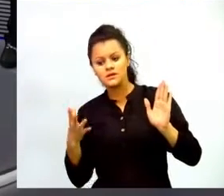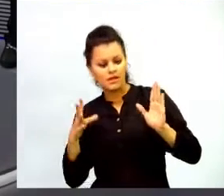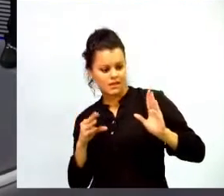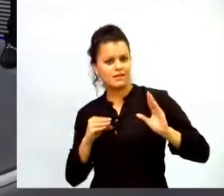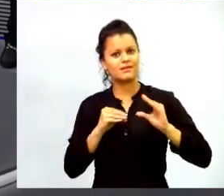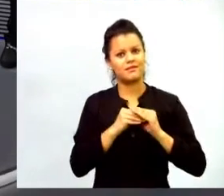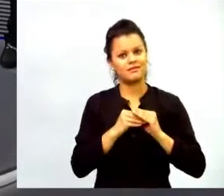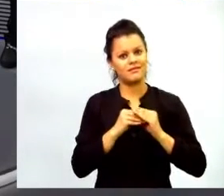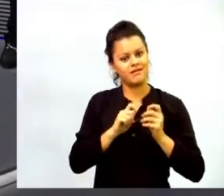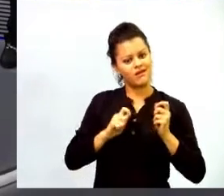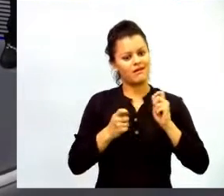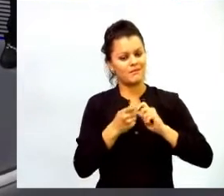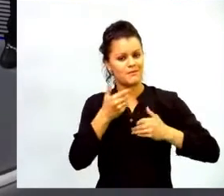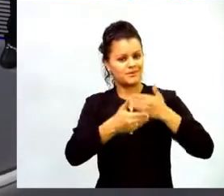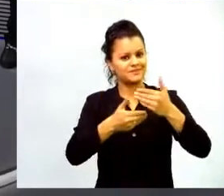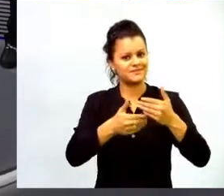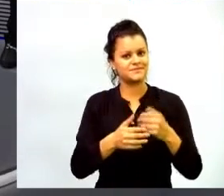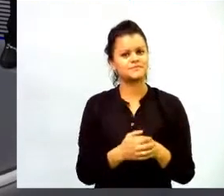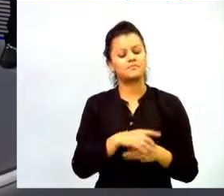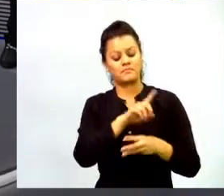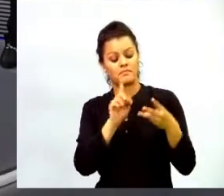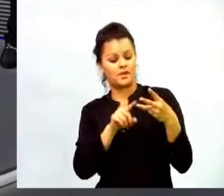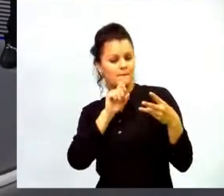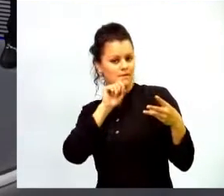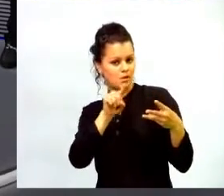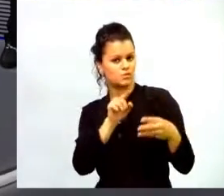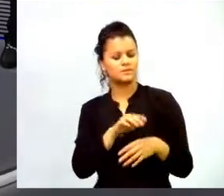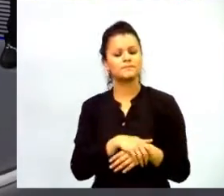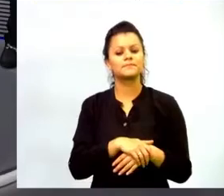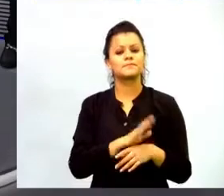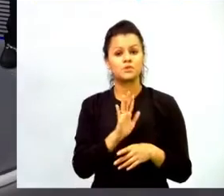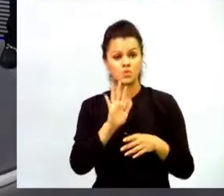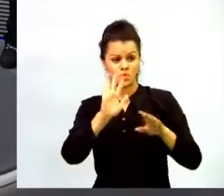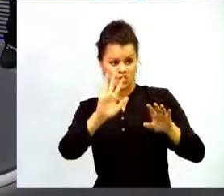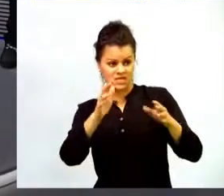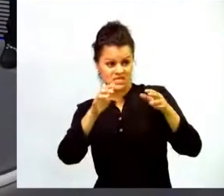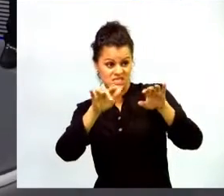Leonardo González ¿hay sistemas pedagógicos para los padres?